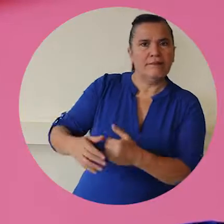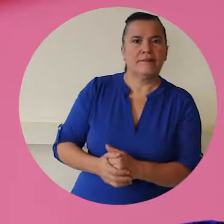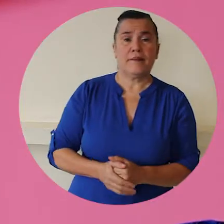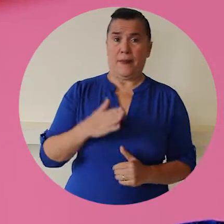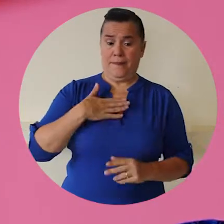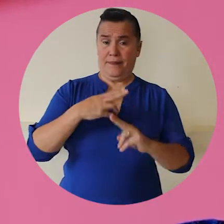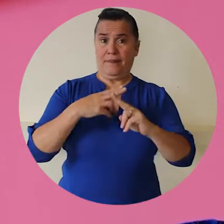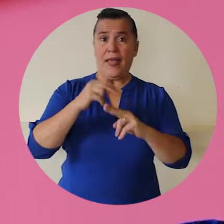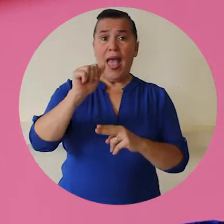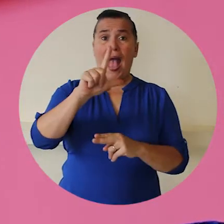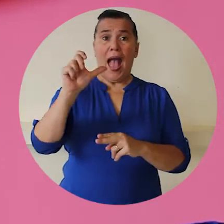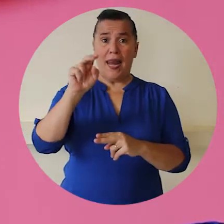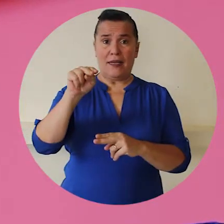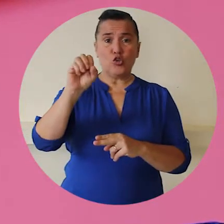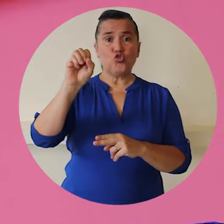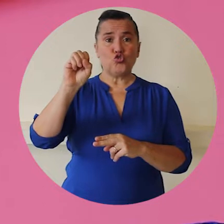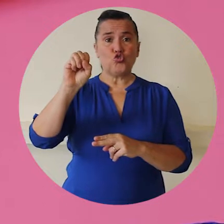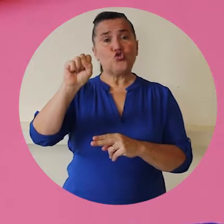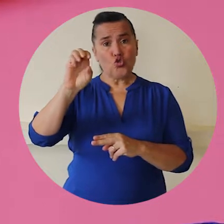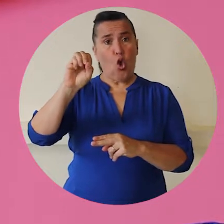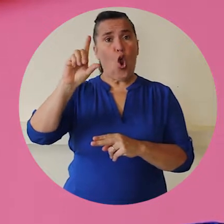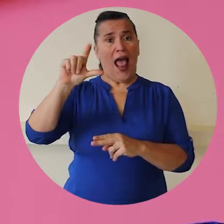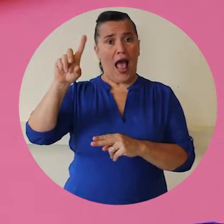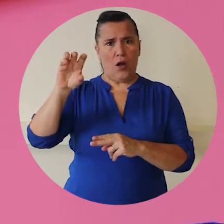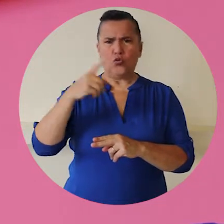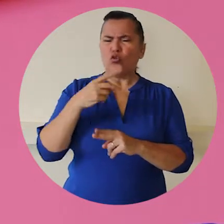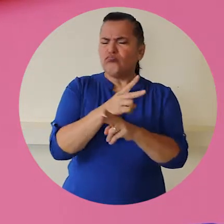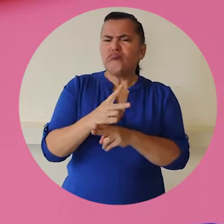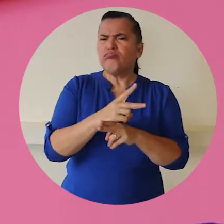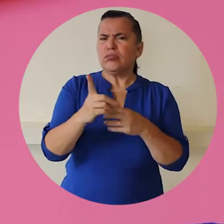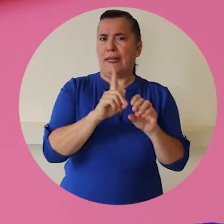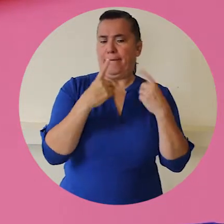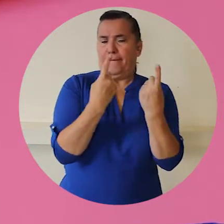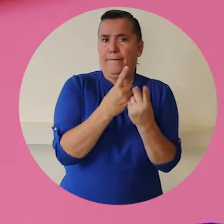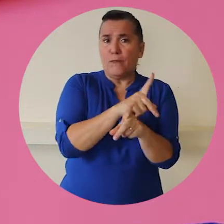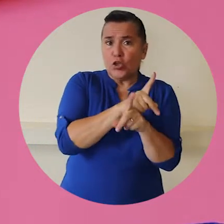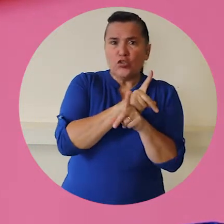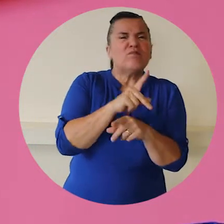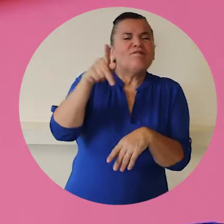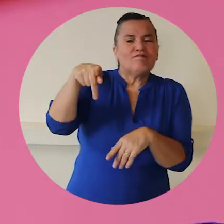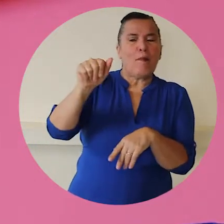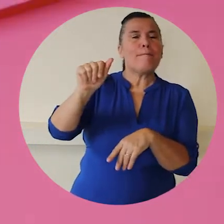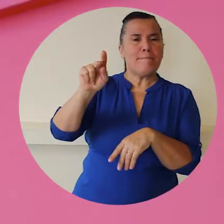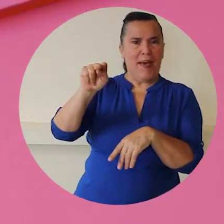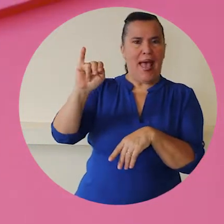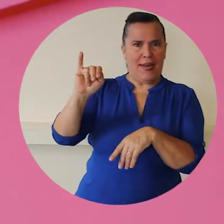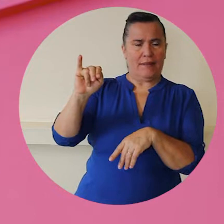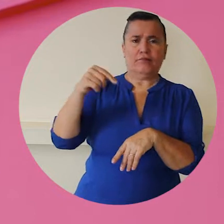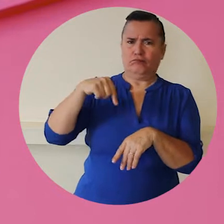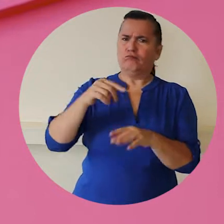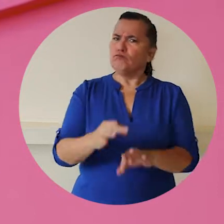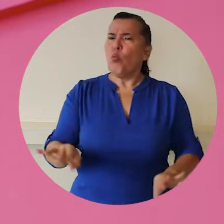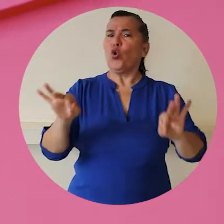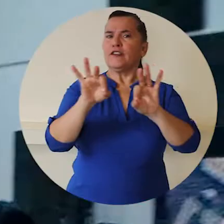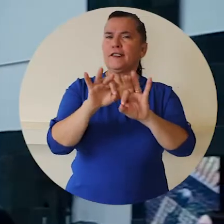Mi nombre es Alan Solano, yo soy supervisor del Departamento de Protección del Patronato Nacional de la Infancia. Es importante